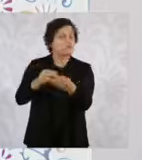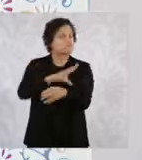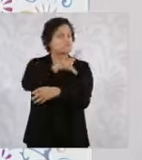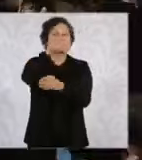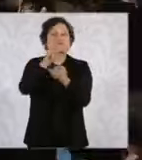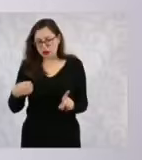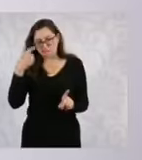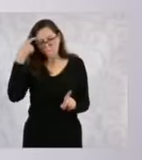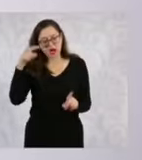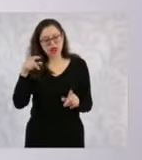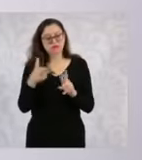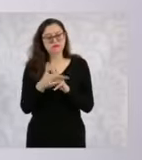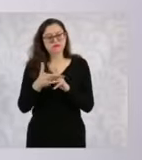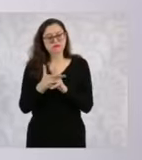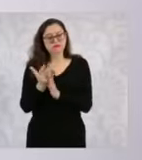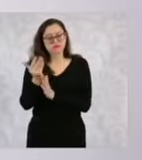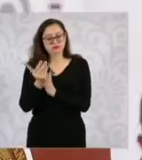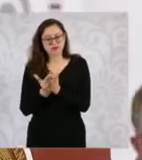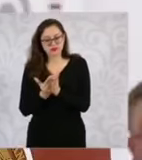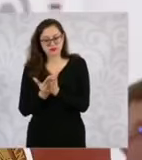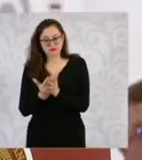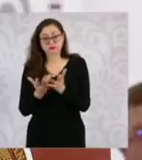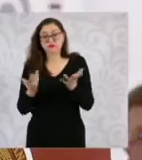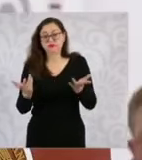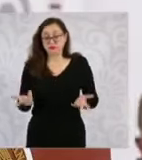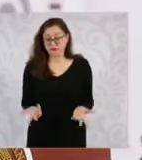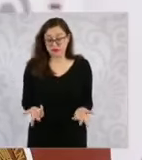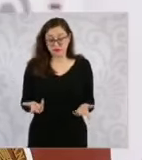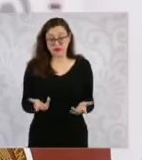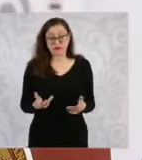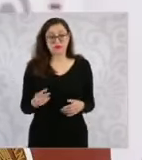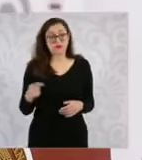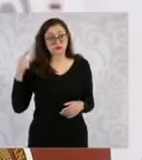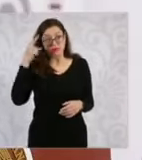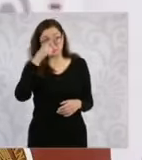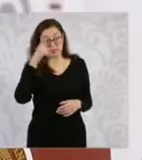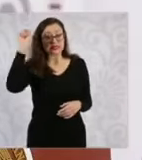En Sinaloa se hicieron una serie de acciones,